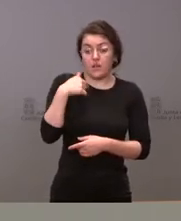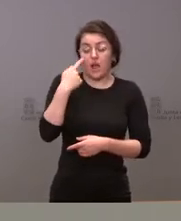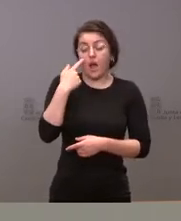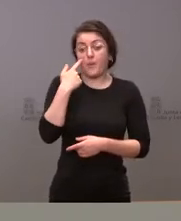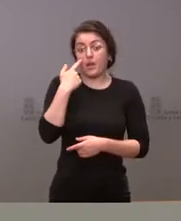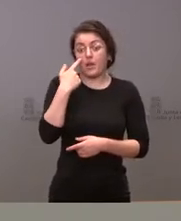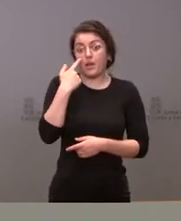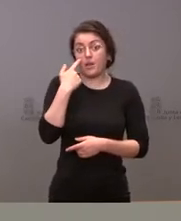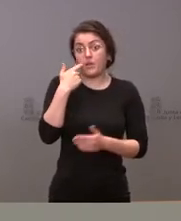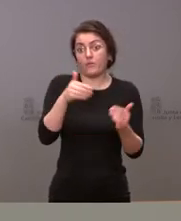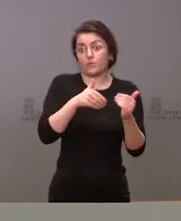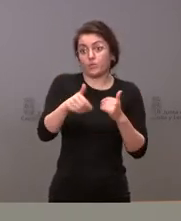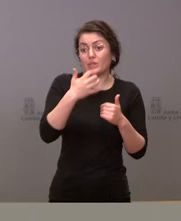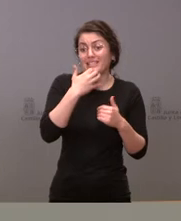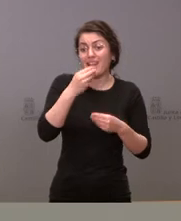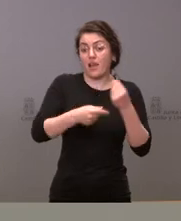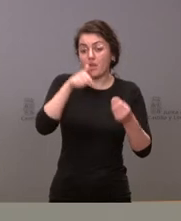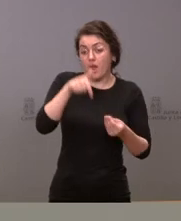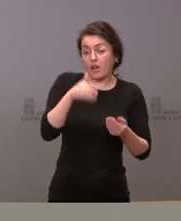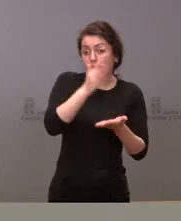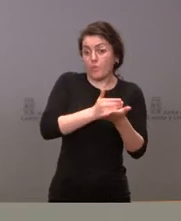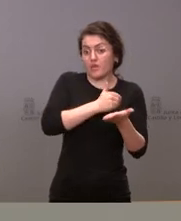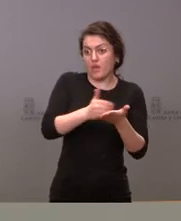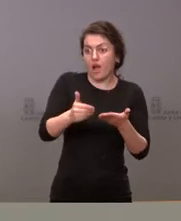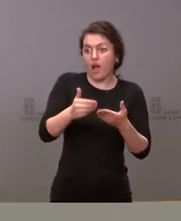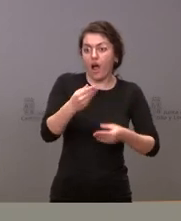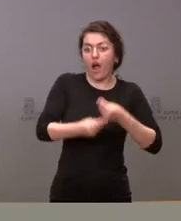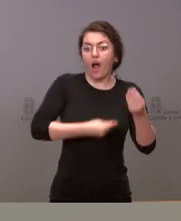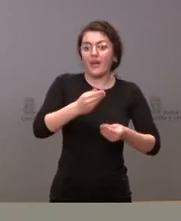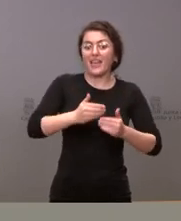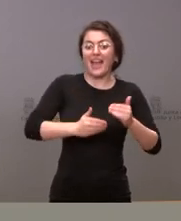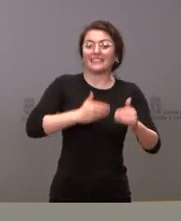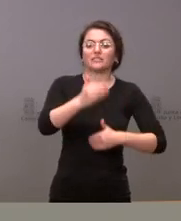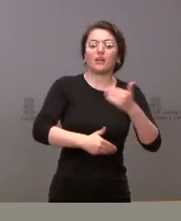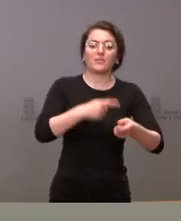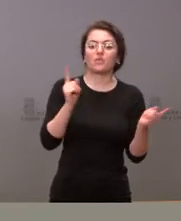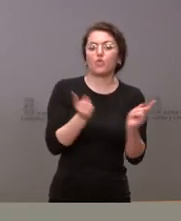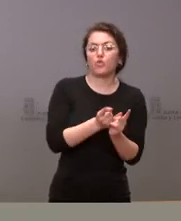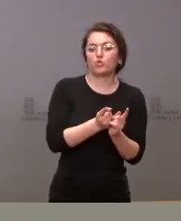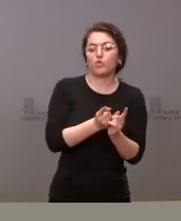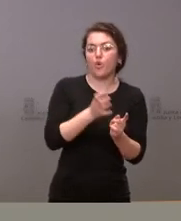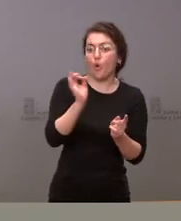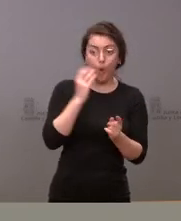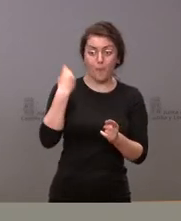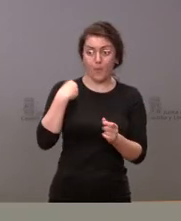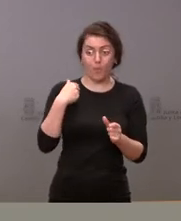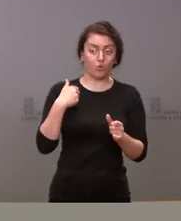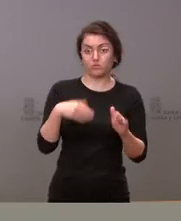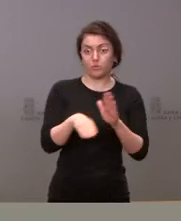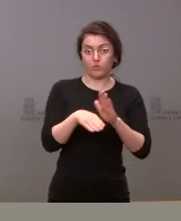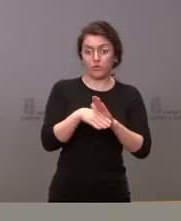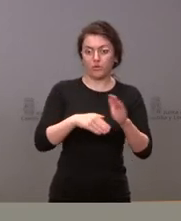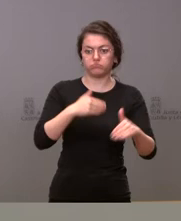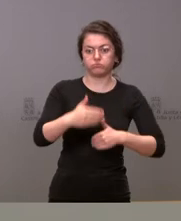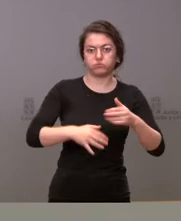también para el caso de la comunidad de Castilla y León esa simplificación o seguimos también con el rigor y con la participación del conjunto de la sociedad en todos los procedimientos